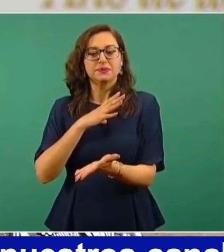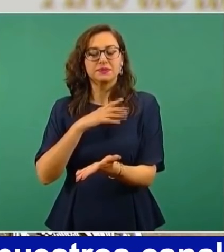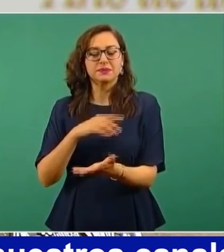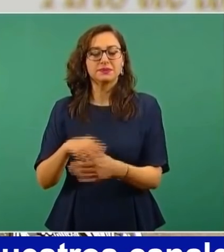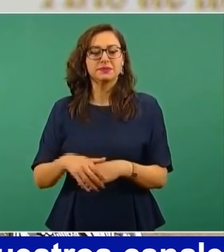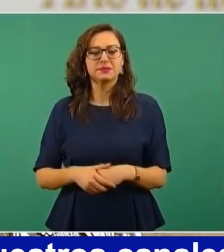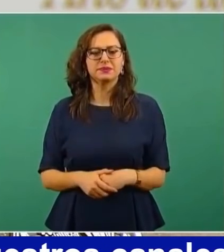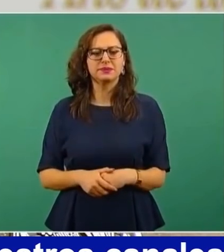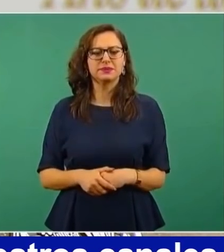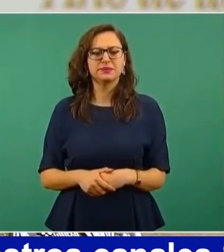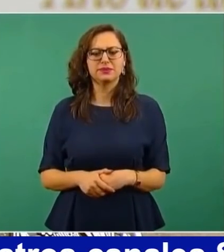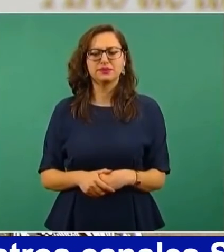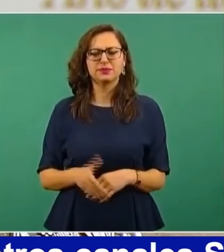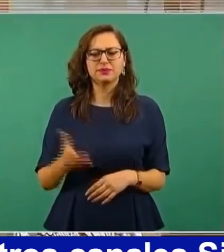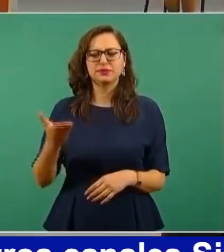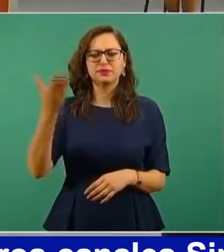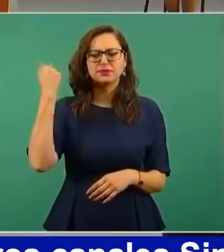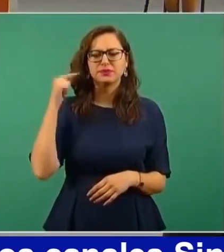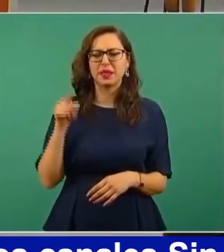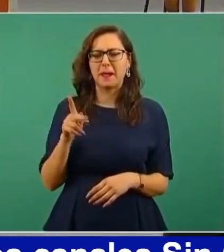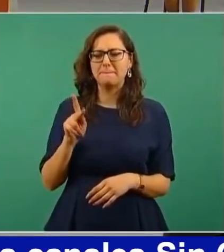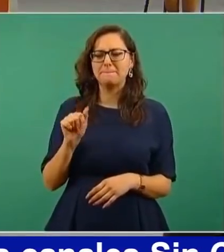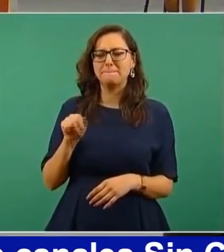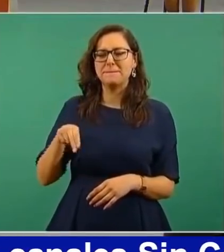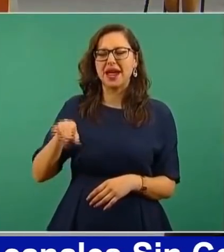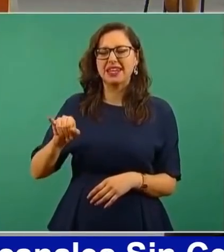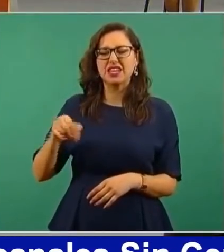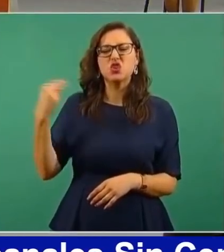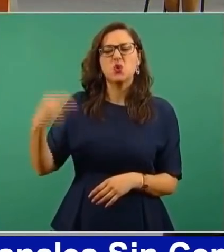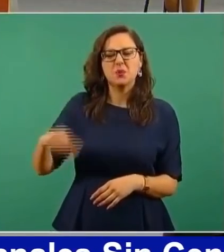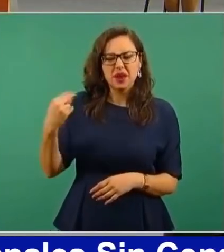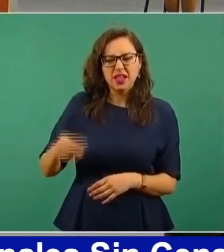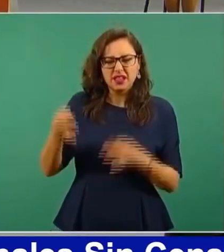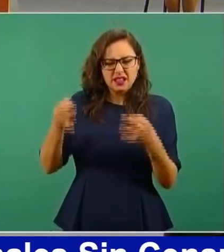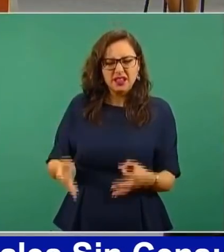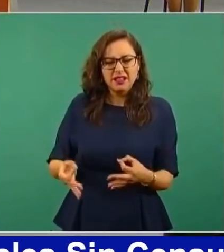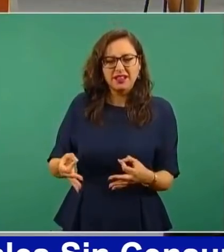¿cómo se llamaba Pani? Alberto